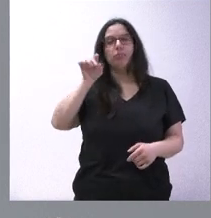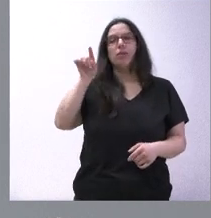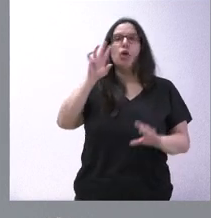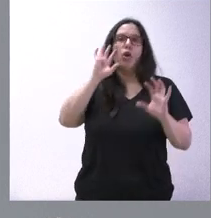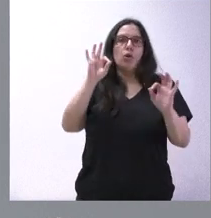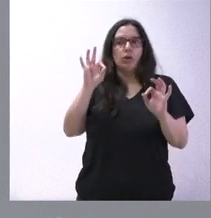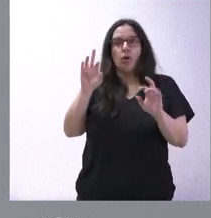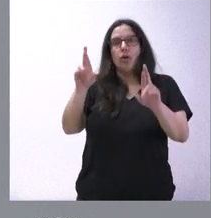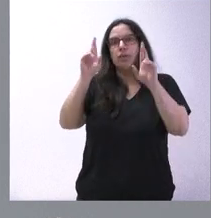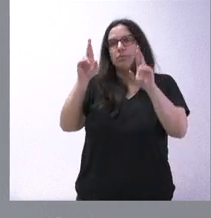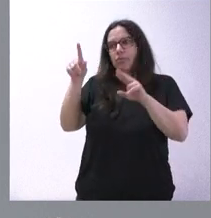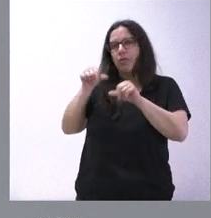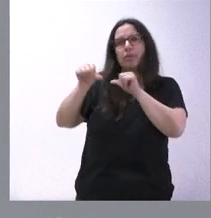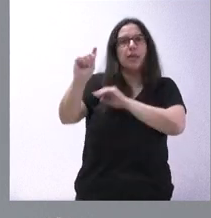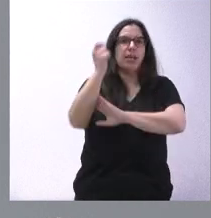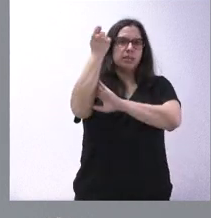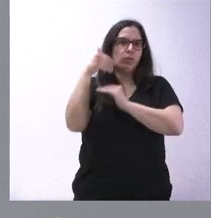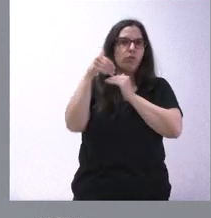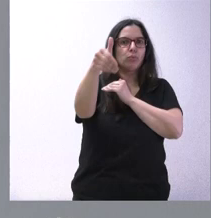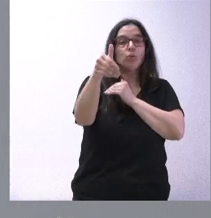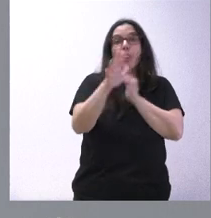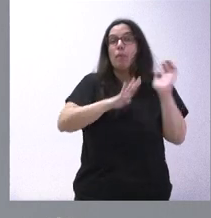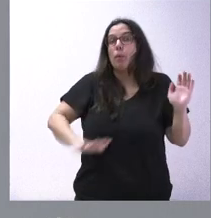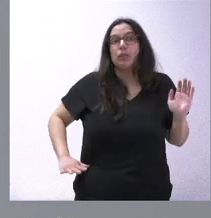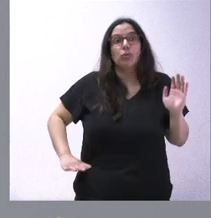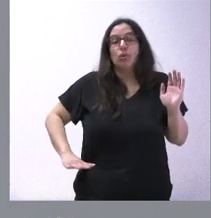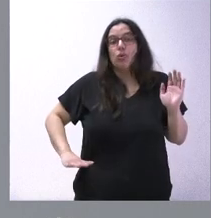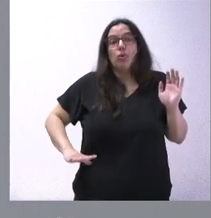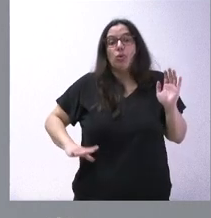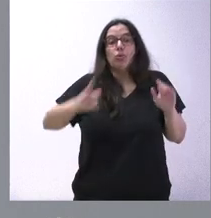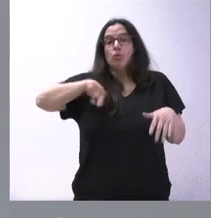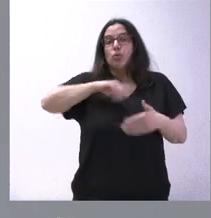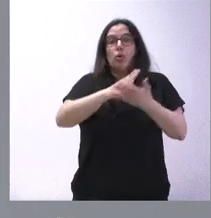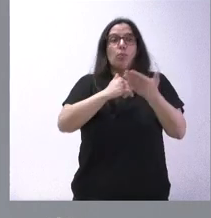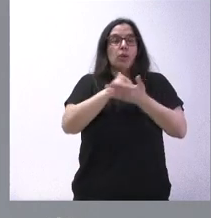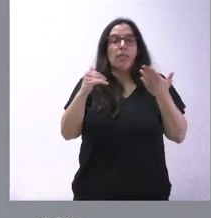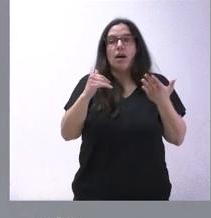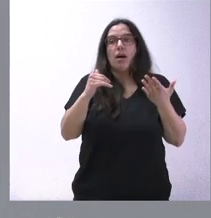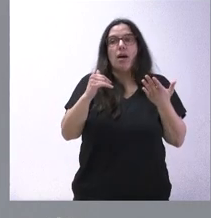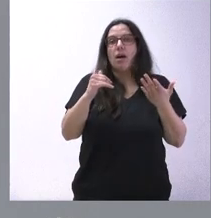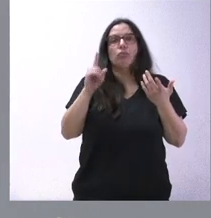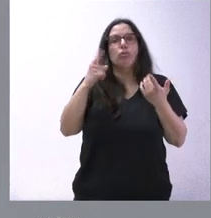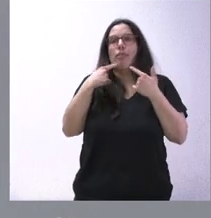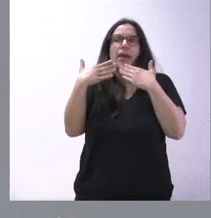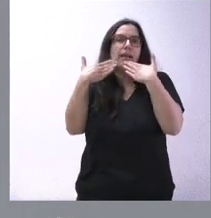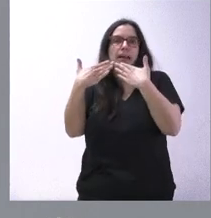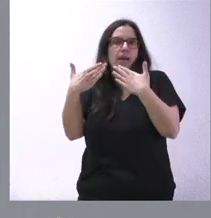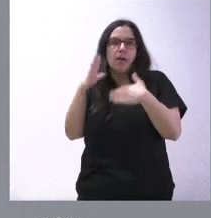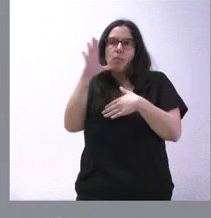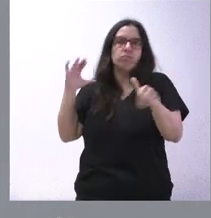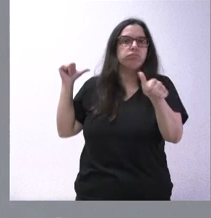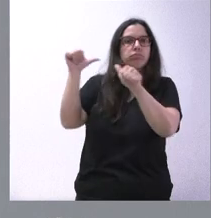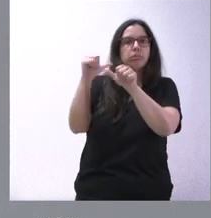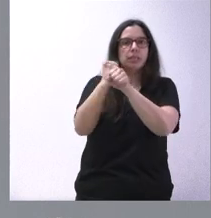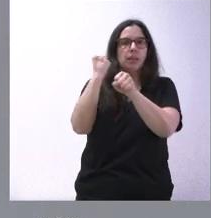deseo es que tenga éxito en el futuro y, de momento, lo que tenemos que hacer como comunidad autónoma y como Castilla es nuestro agradecimiento por el trabajo que ha prestado